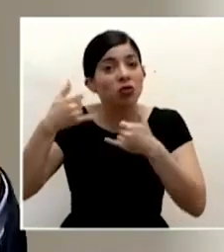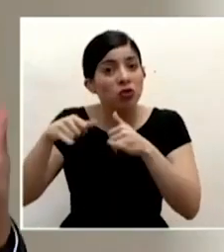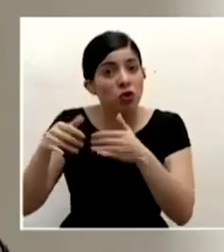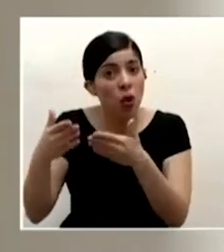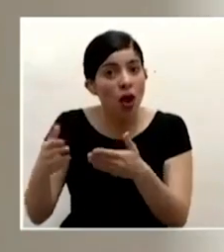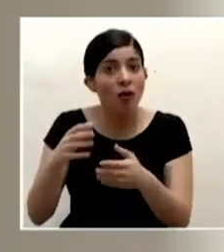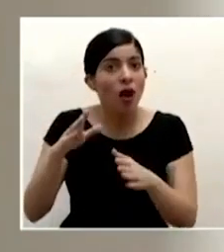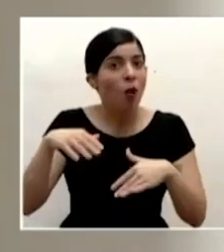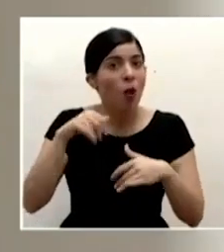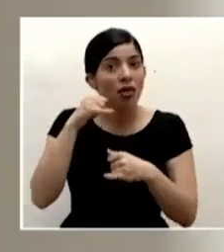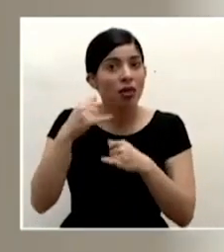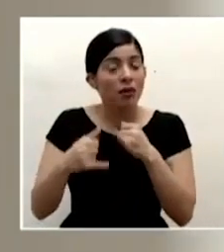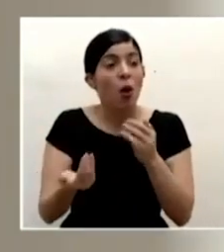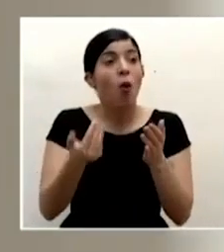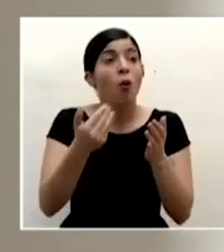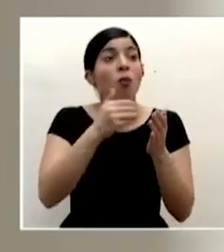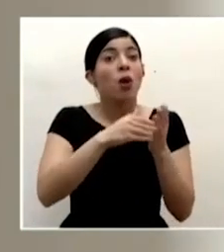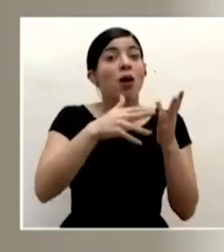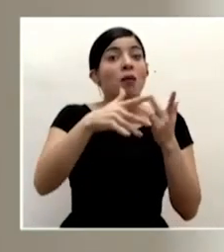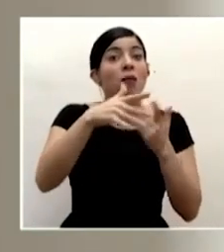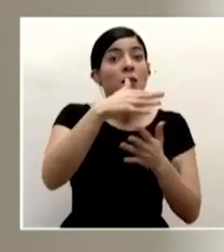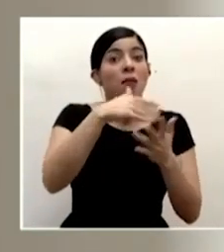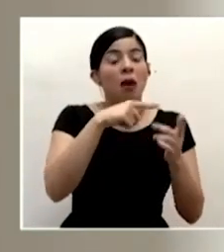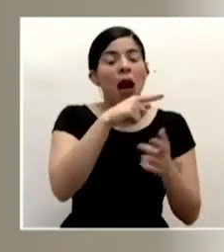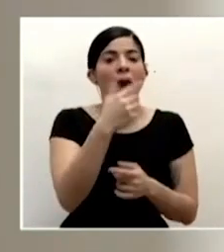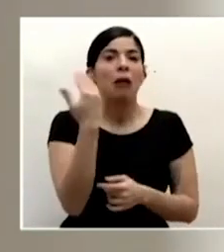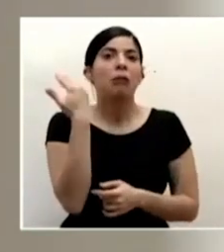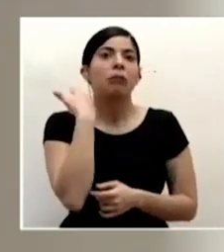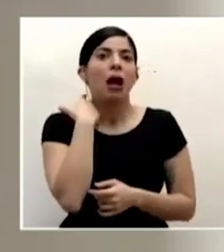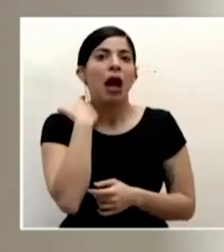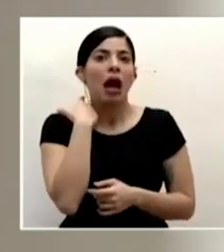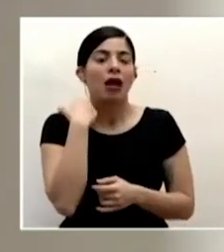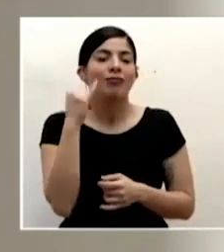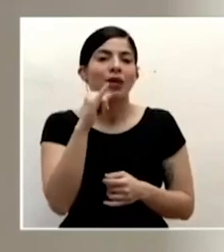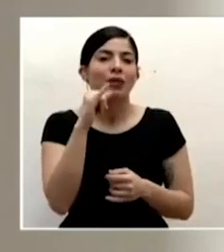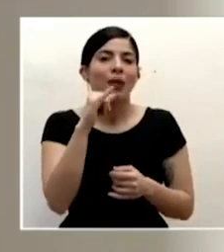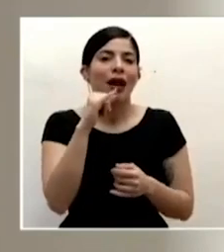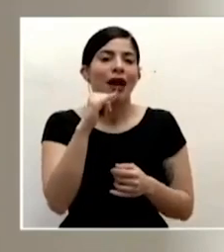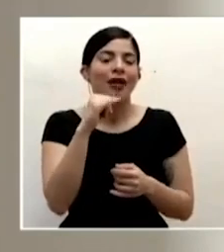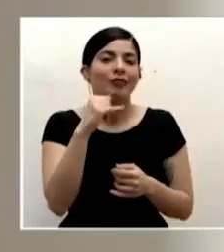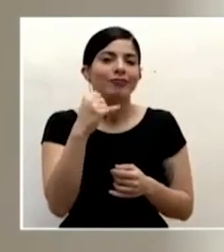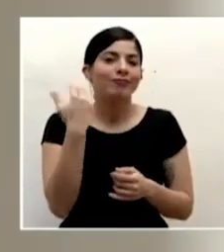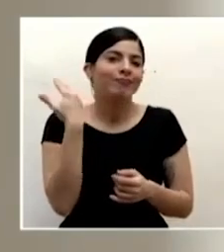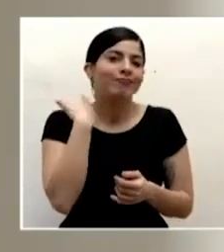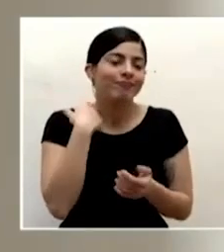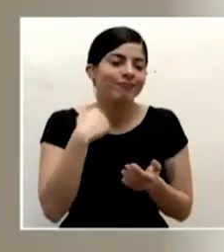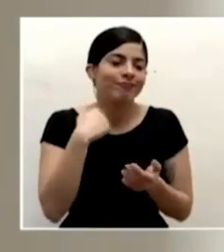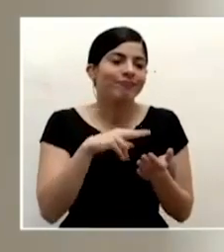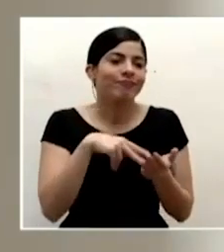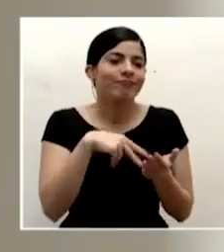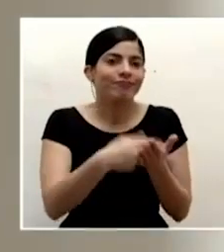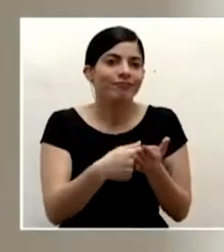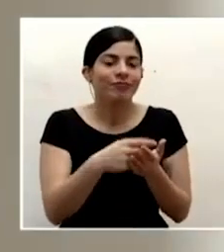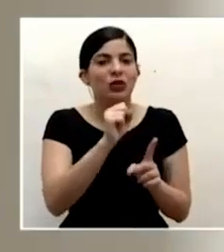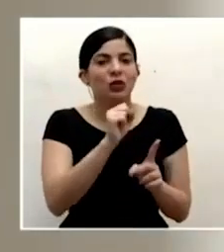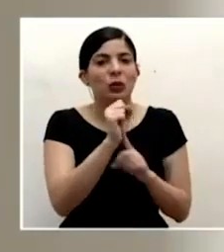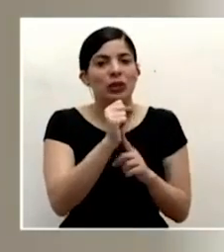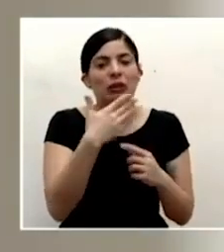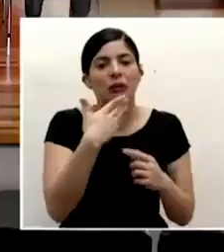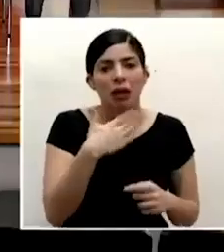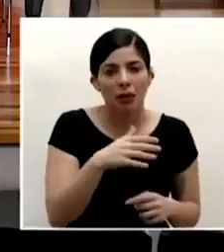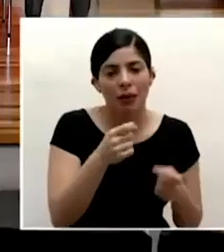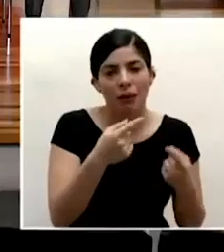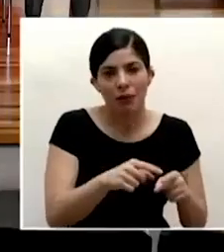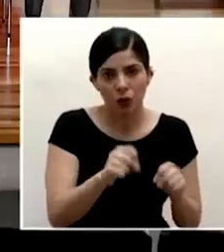es cuando podemos tener esos traspíes y tener una situación crítica continuamos con valeria